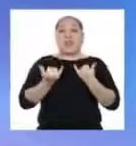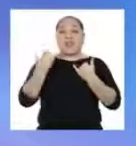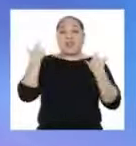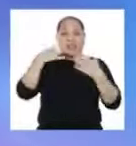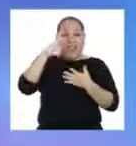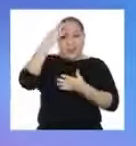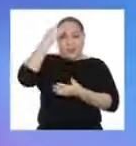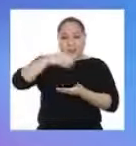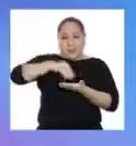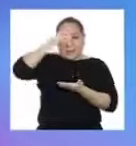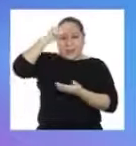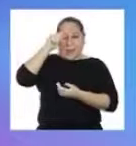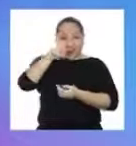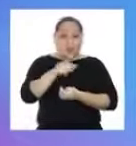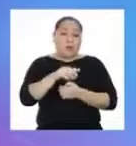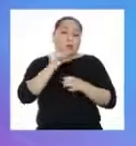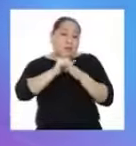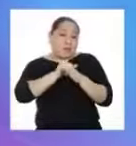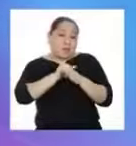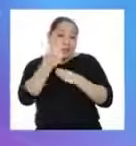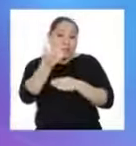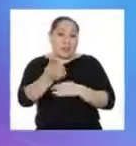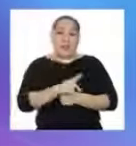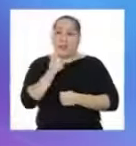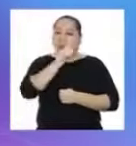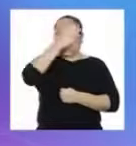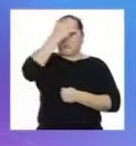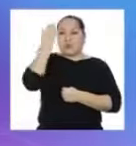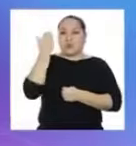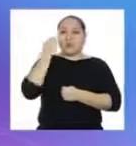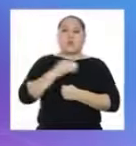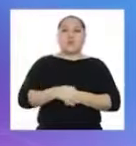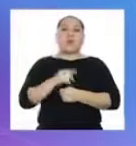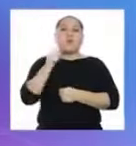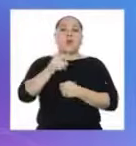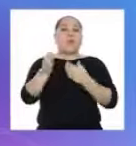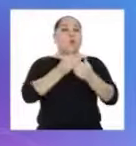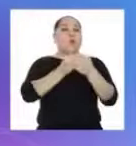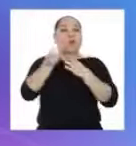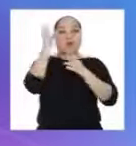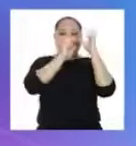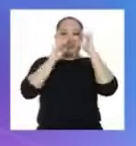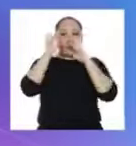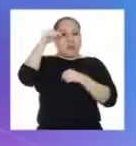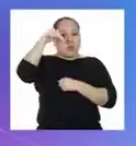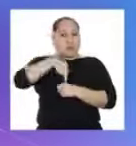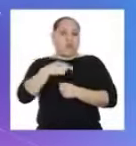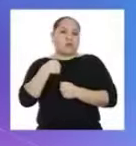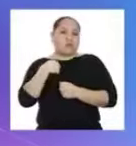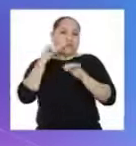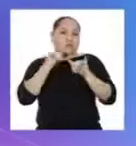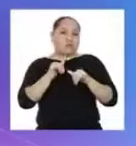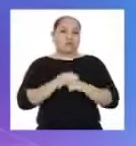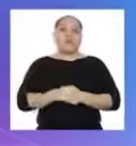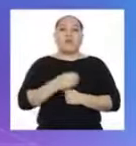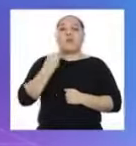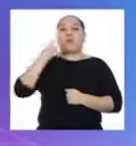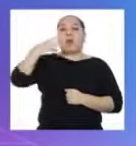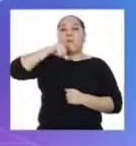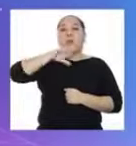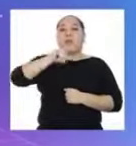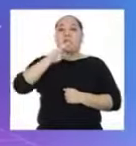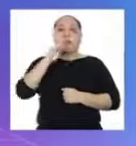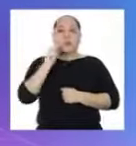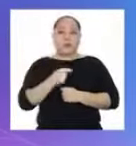Ahora que han aprendido esto, pónganlo en práctica. Y no se olviden que, para cualquier duda, aquí estoy,